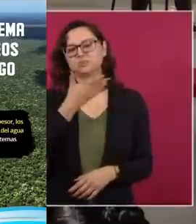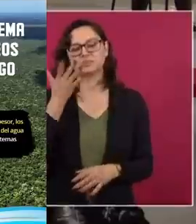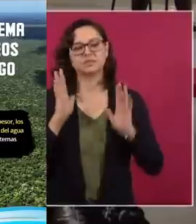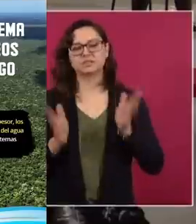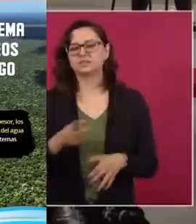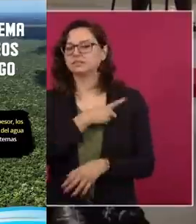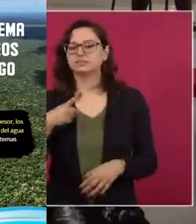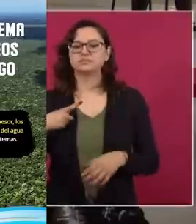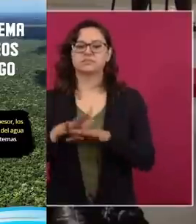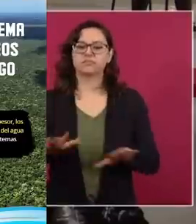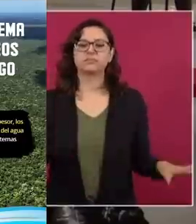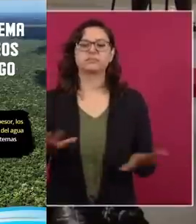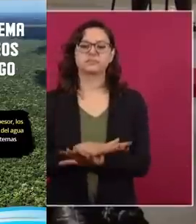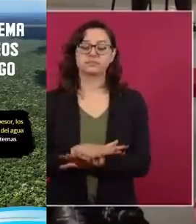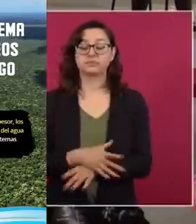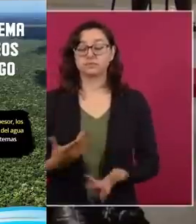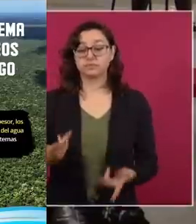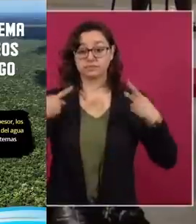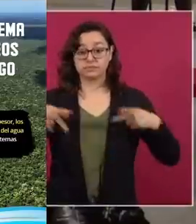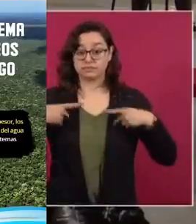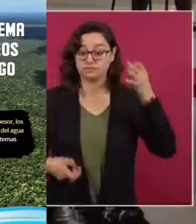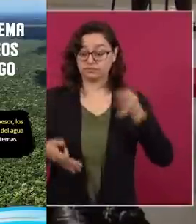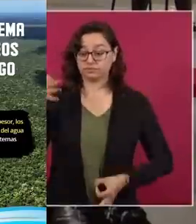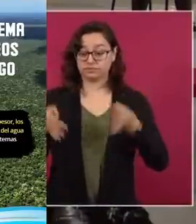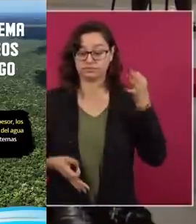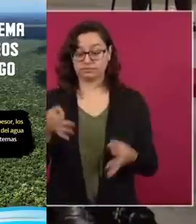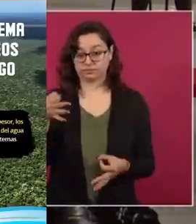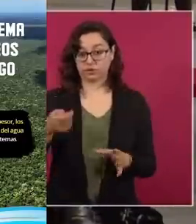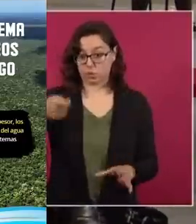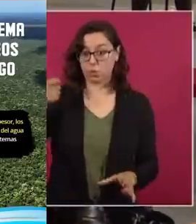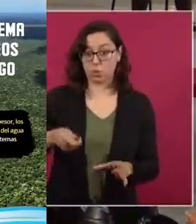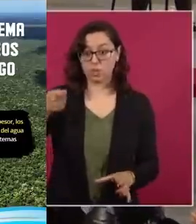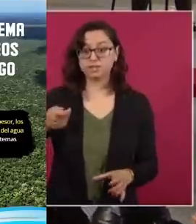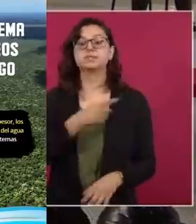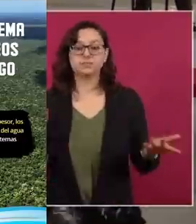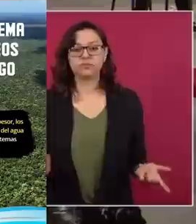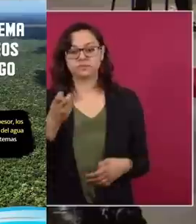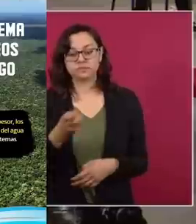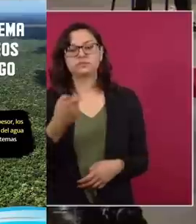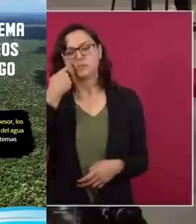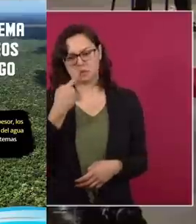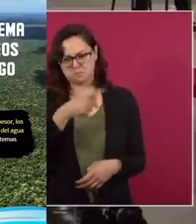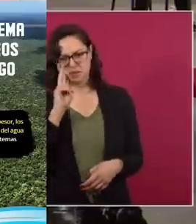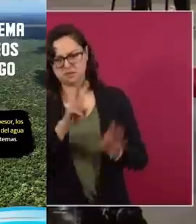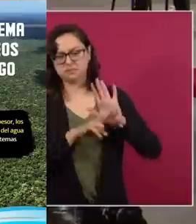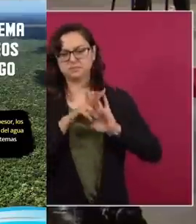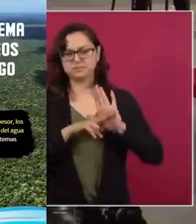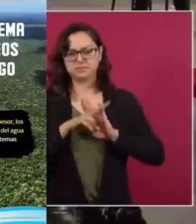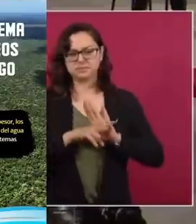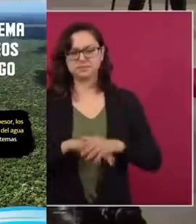porque un juez lo que tiene que procurar es la justicia. Miren esto,